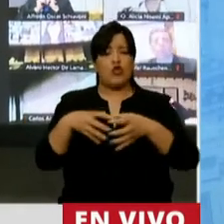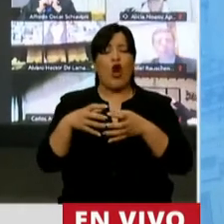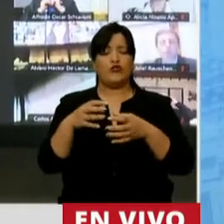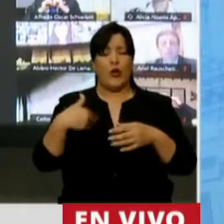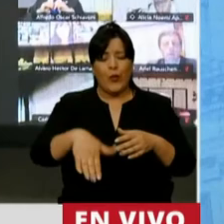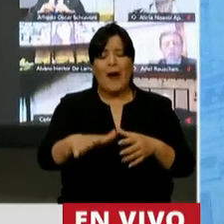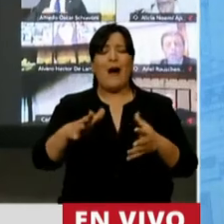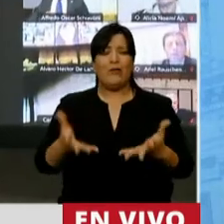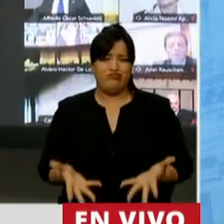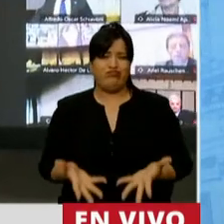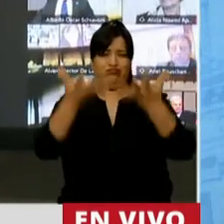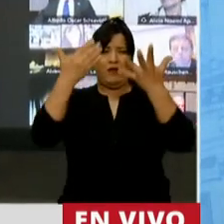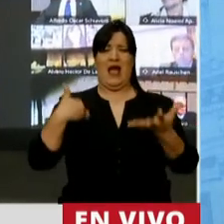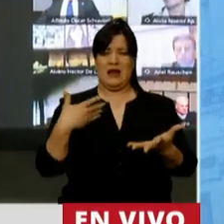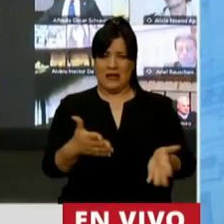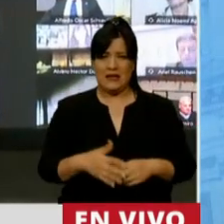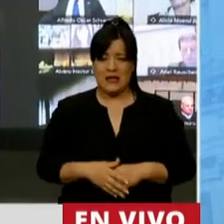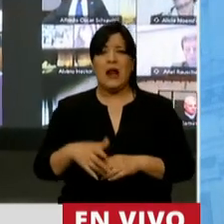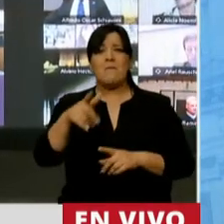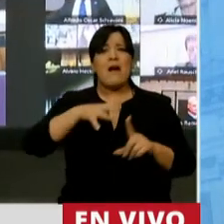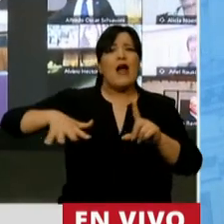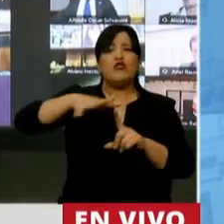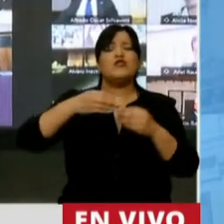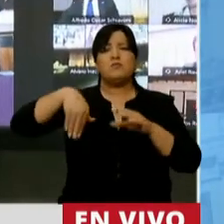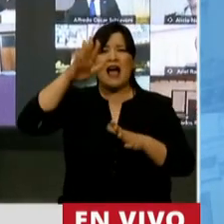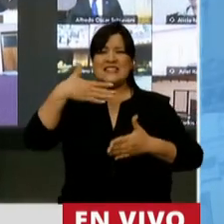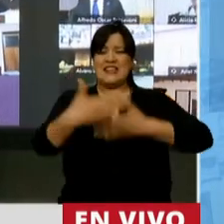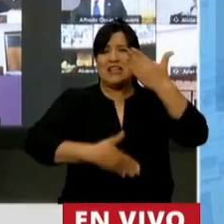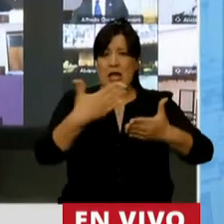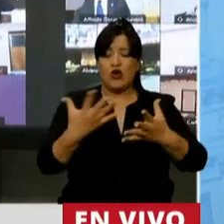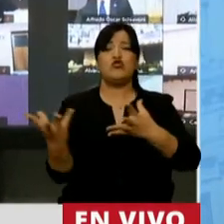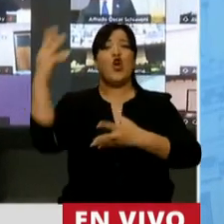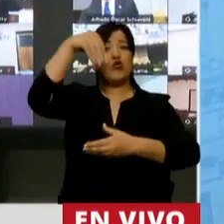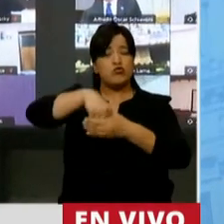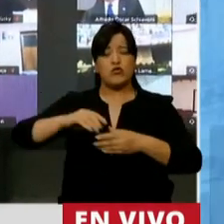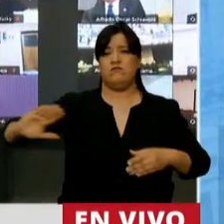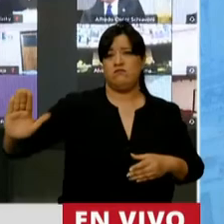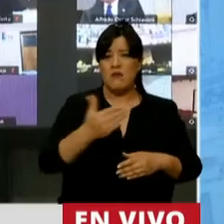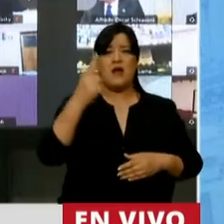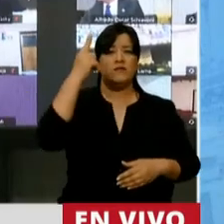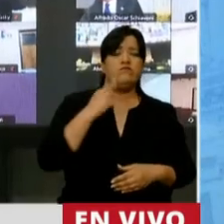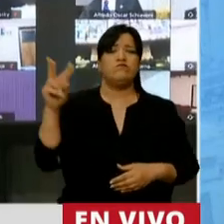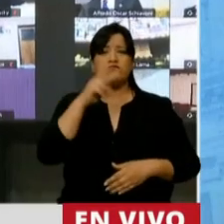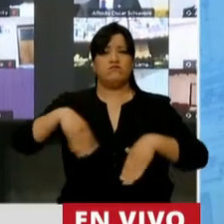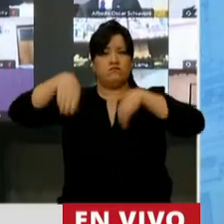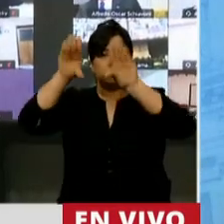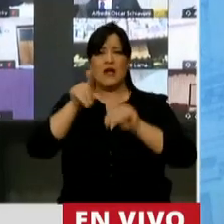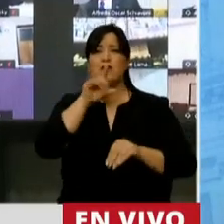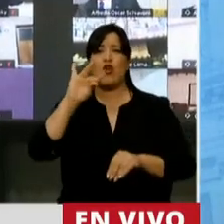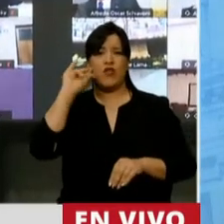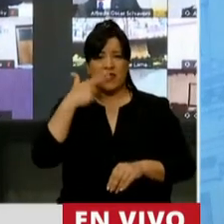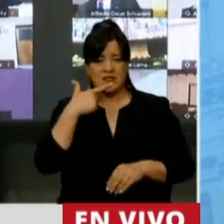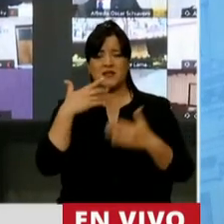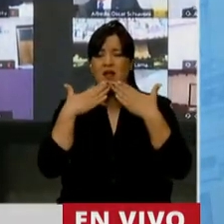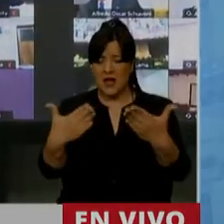pie a la Argentina en un contexto de desarrollo con inclusión para todos, para todas y para todos. Gracias, señor